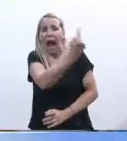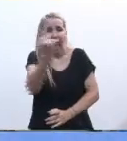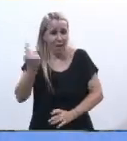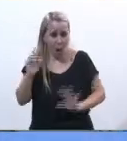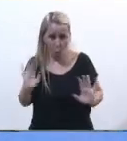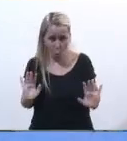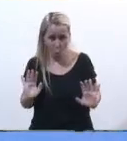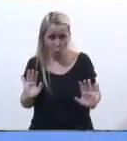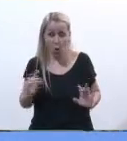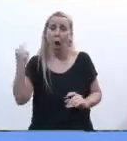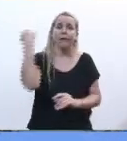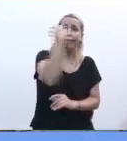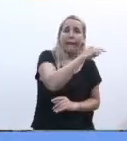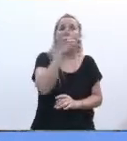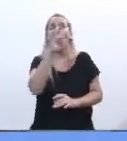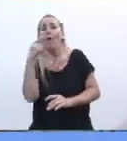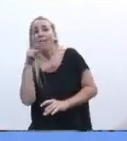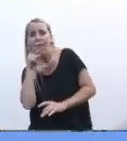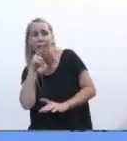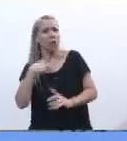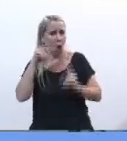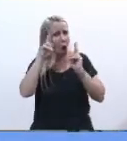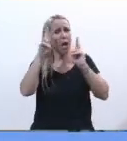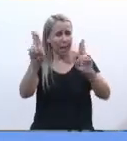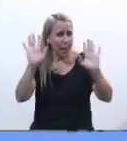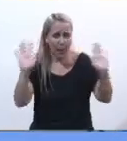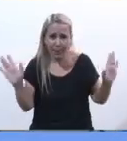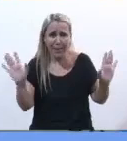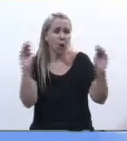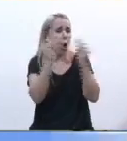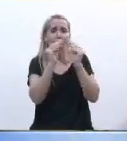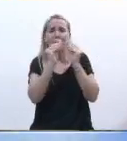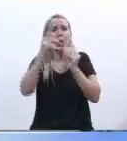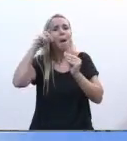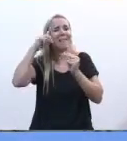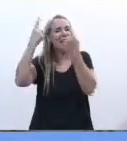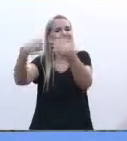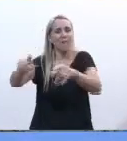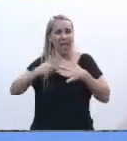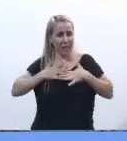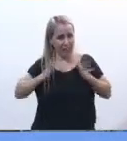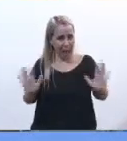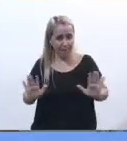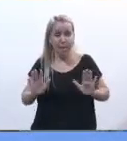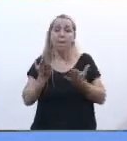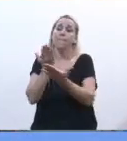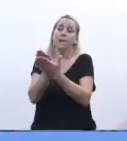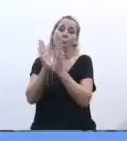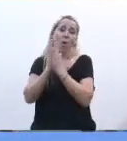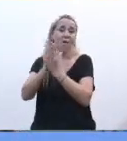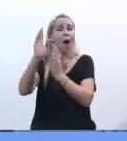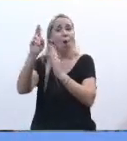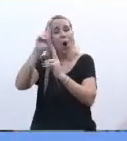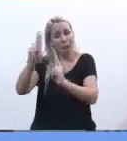de las voces celestes y verdes respetando a mis colegas que piensan distinto y pidiendo que respeten también